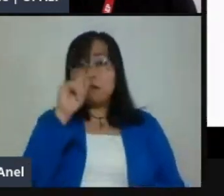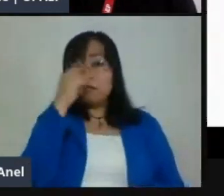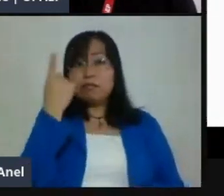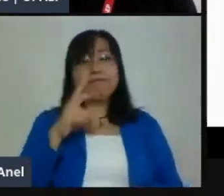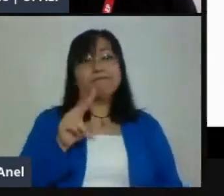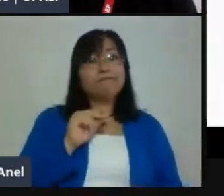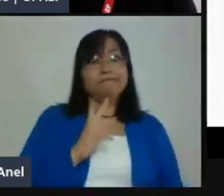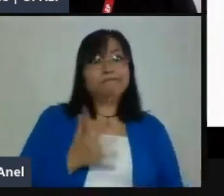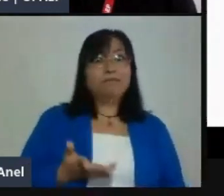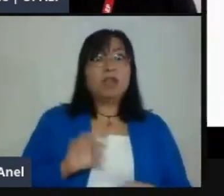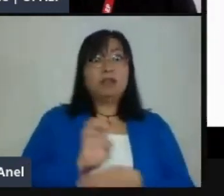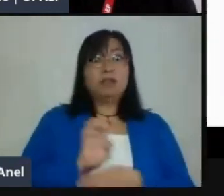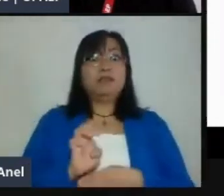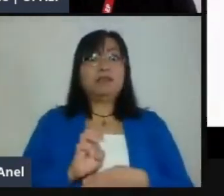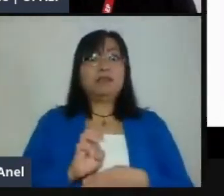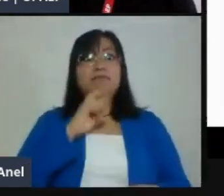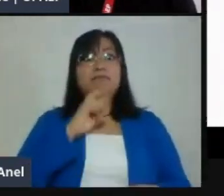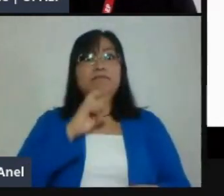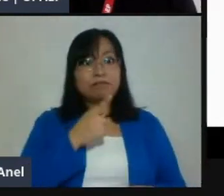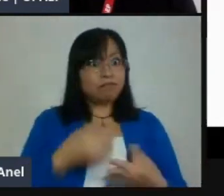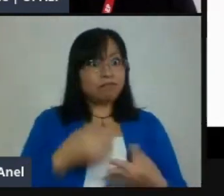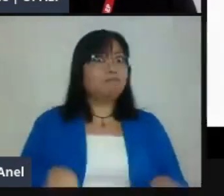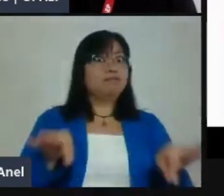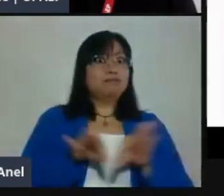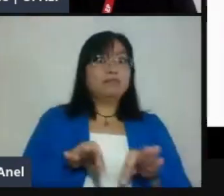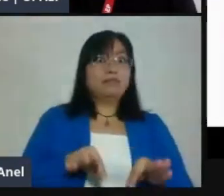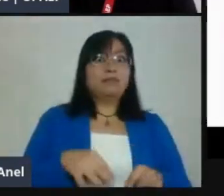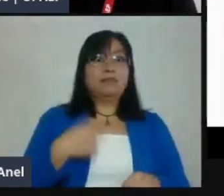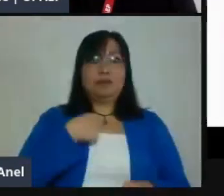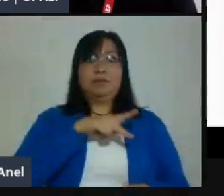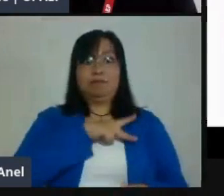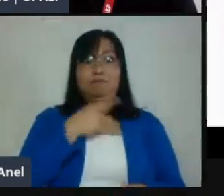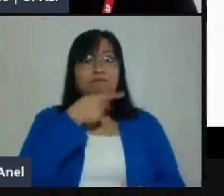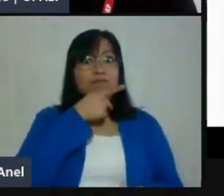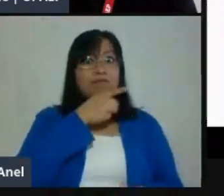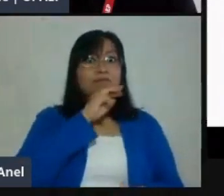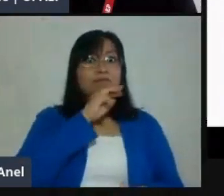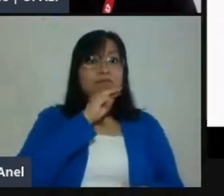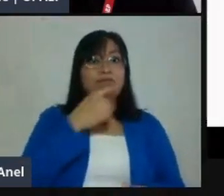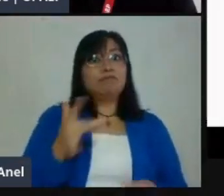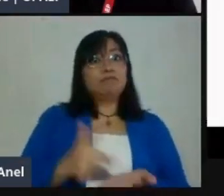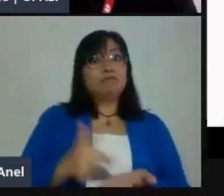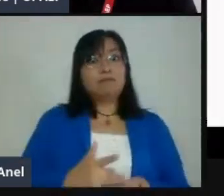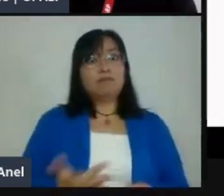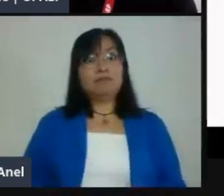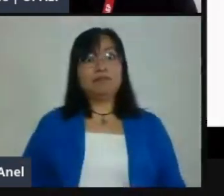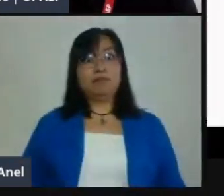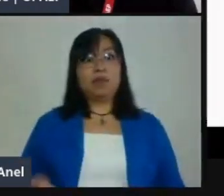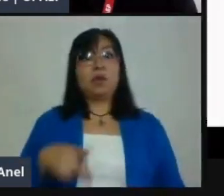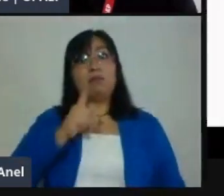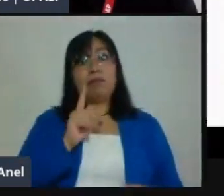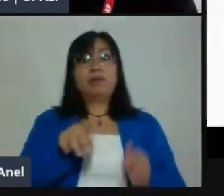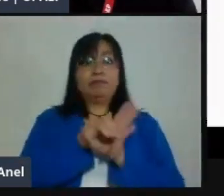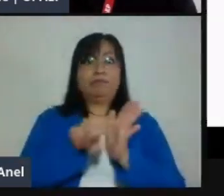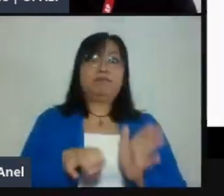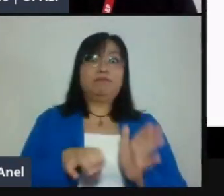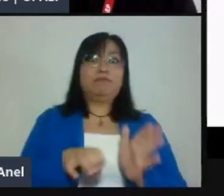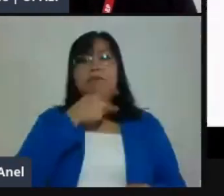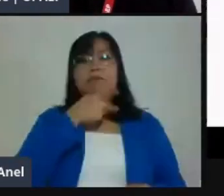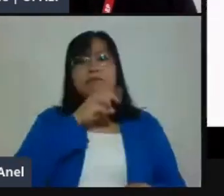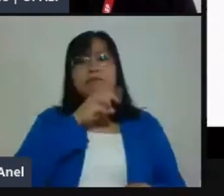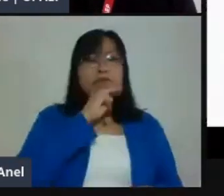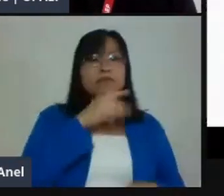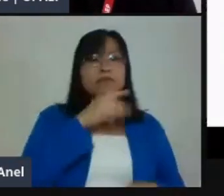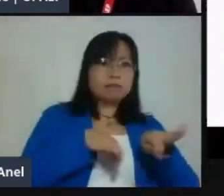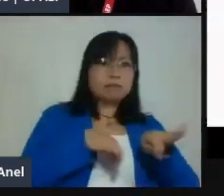que los padres de familia les ayuden. Y si los papás están trabajando por la mañana, aunque sea en casa, algunos de ellos tienen que